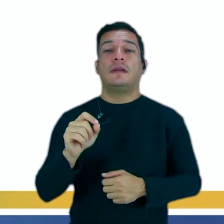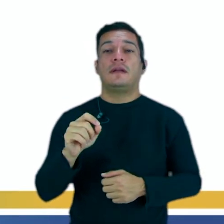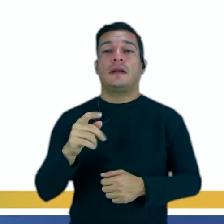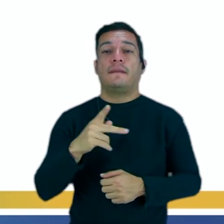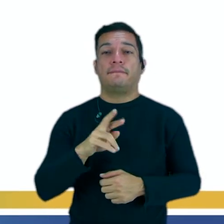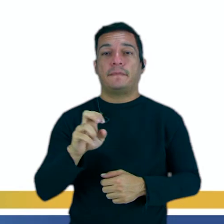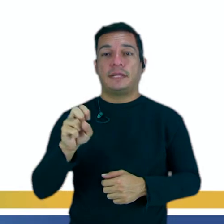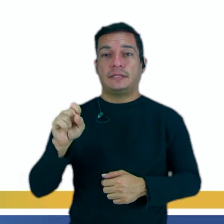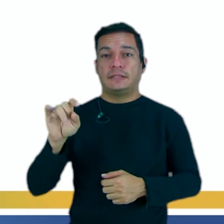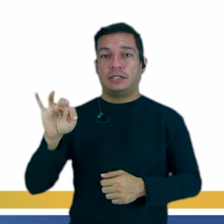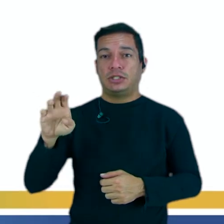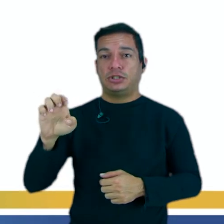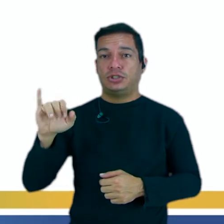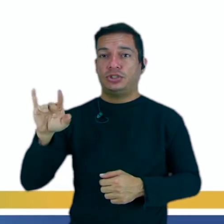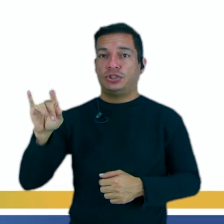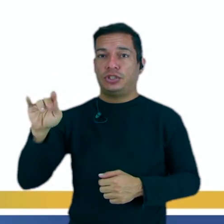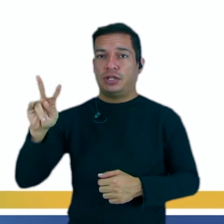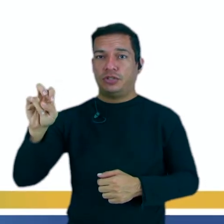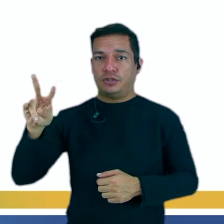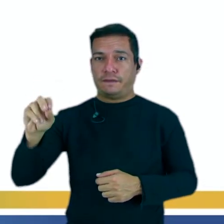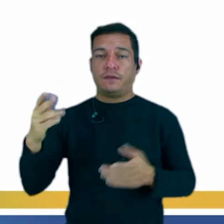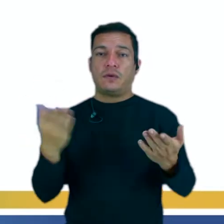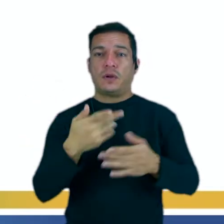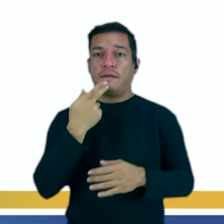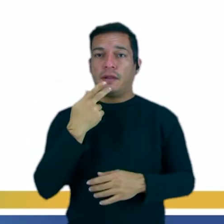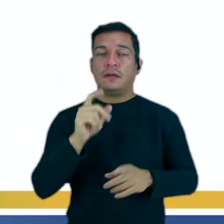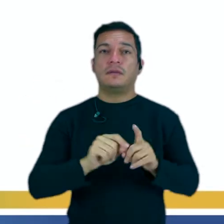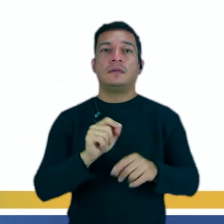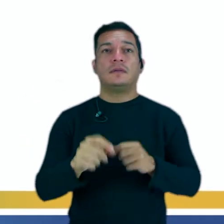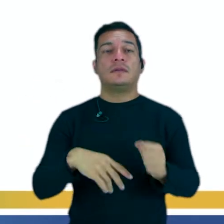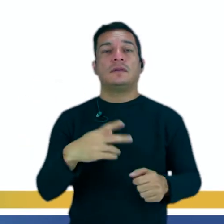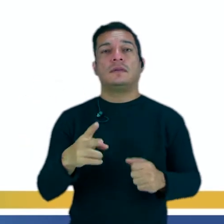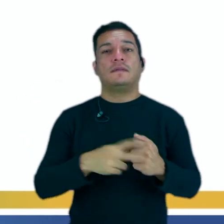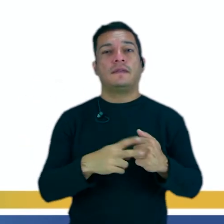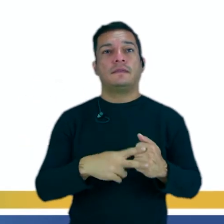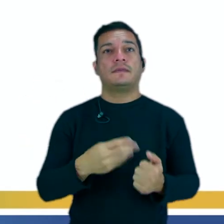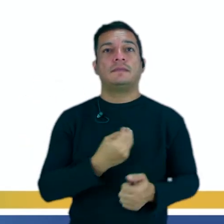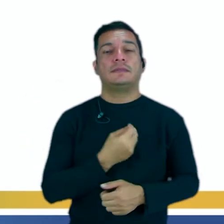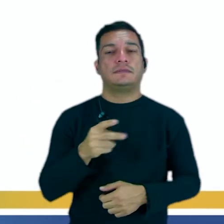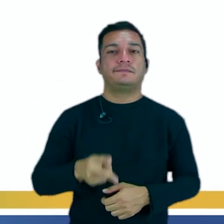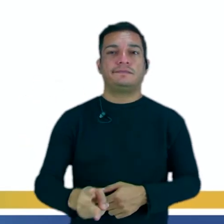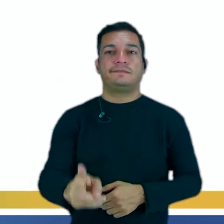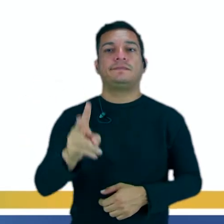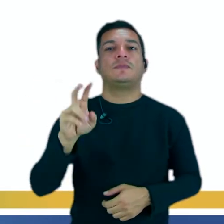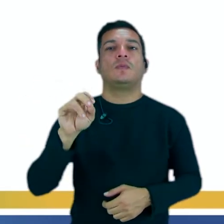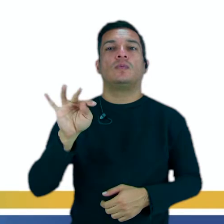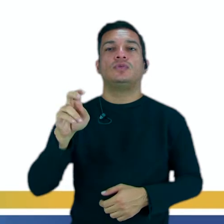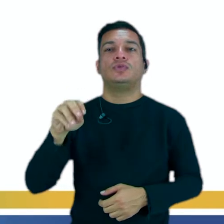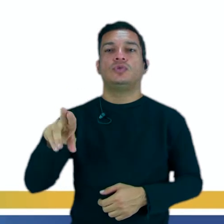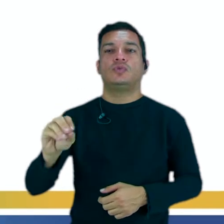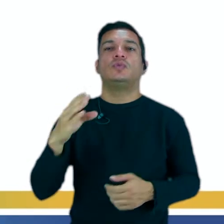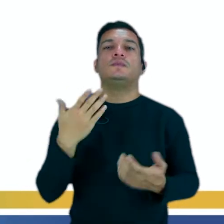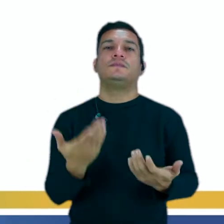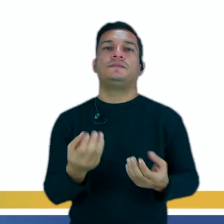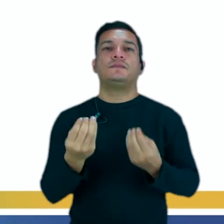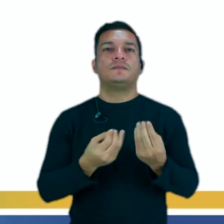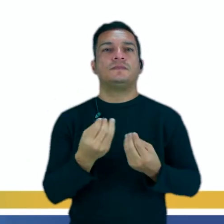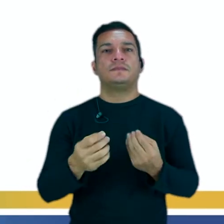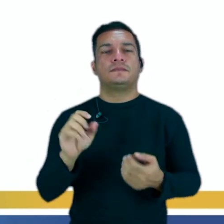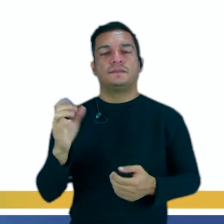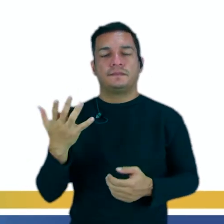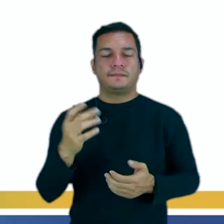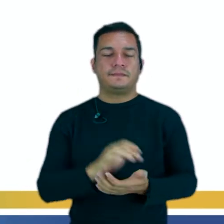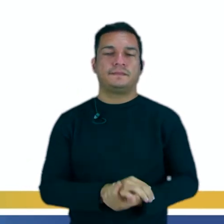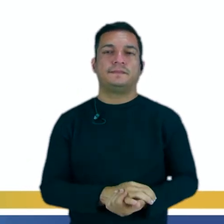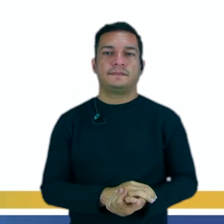presente de indicativo. Ahora vamos a hablar de este presente ahí ahora de una manera continua. ¿Sí? ¿Cómo hablo del presente continuo